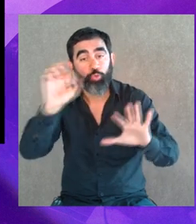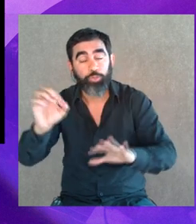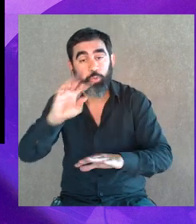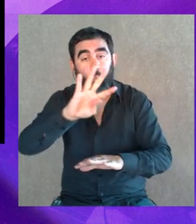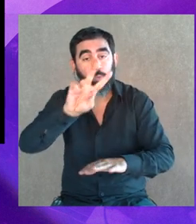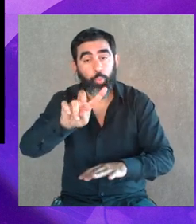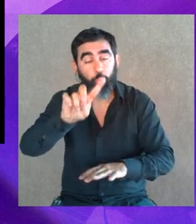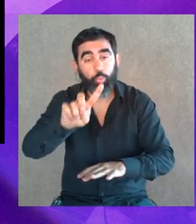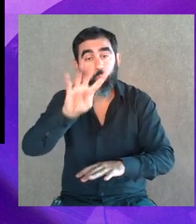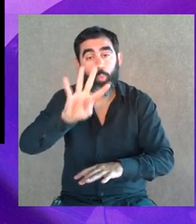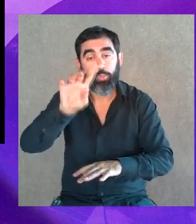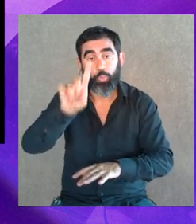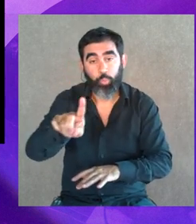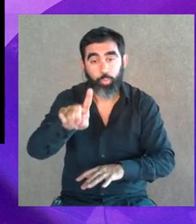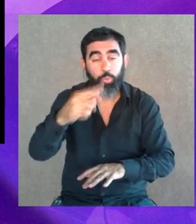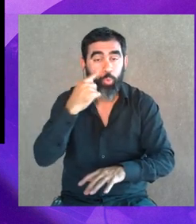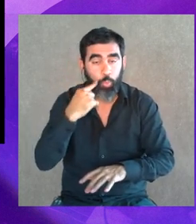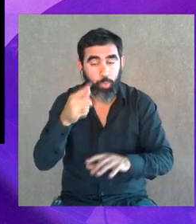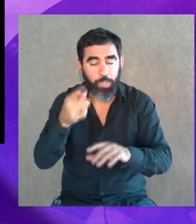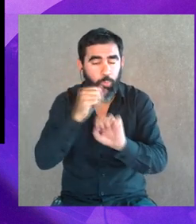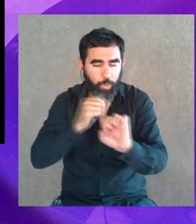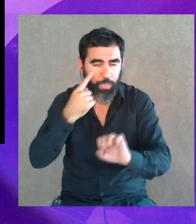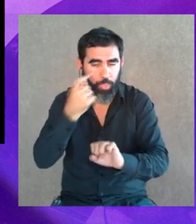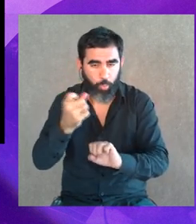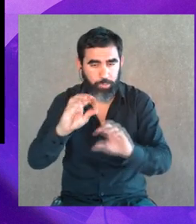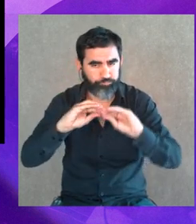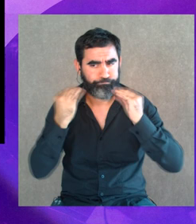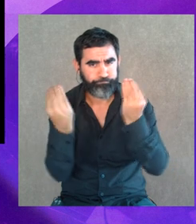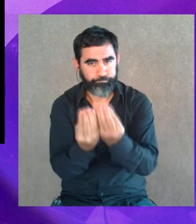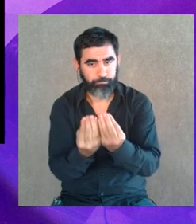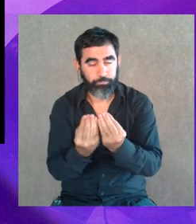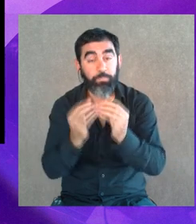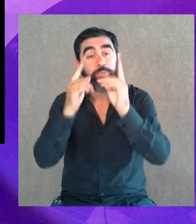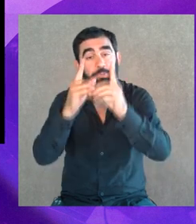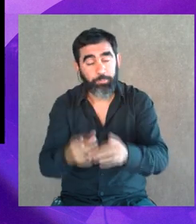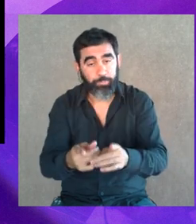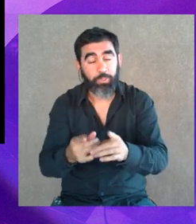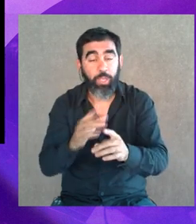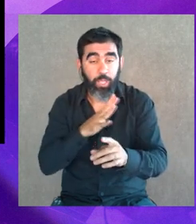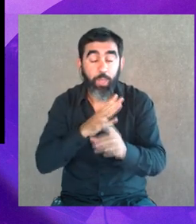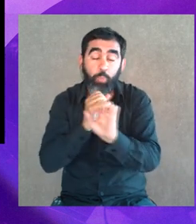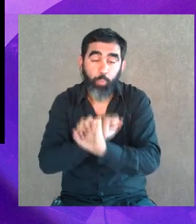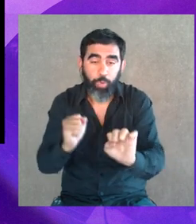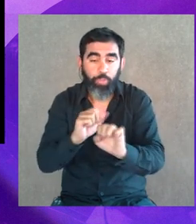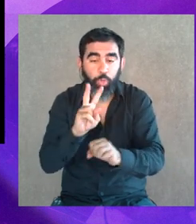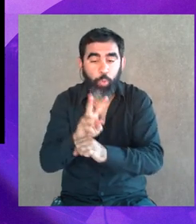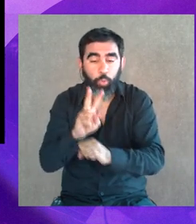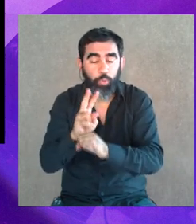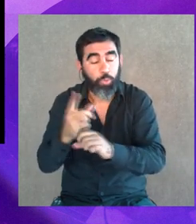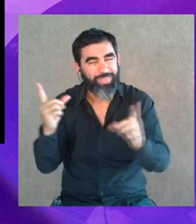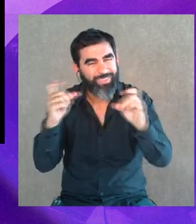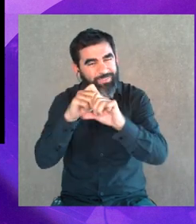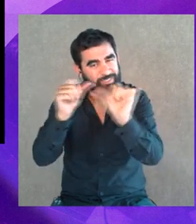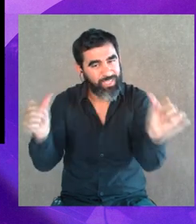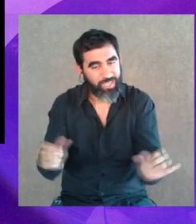4141, por ahí lo podés medir. También hay una medición que es bastante